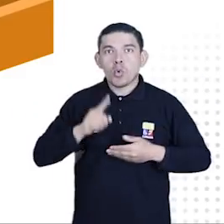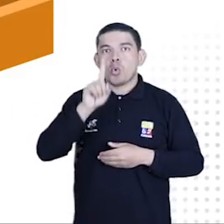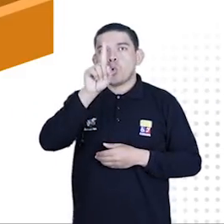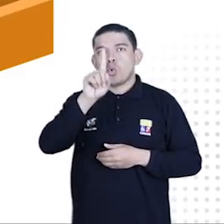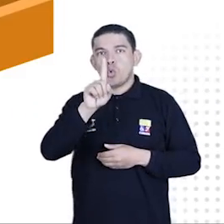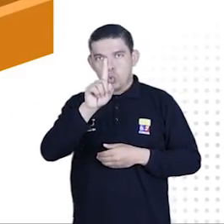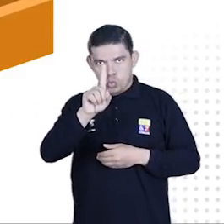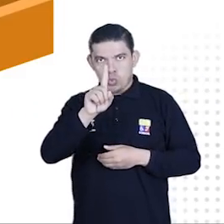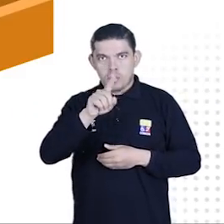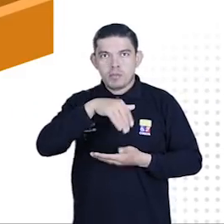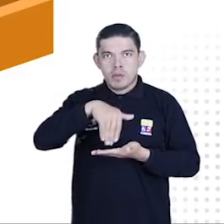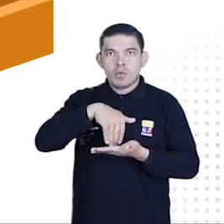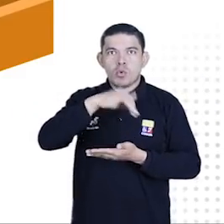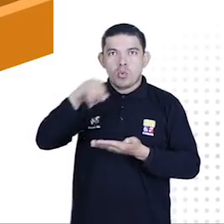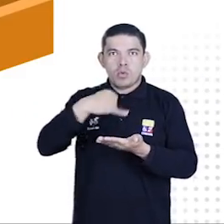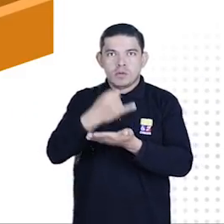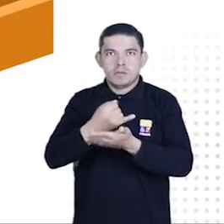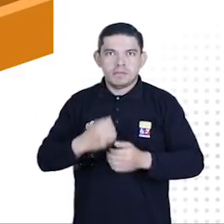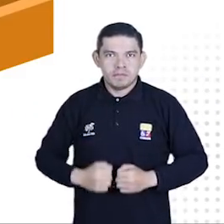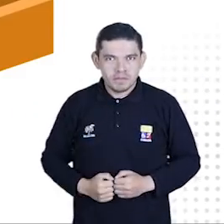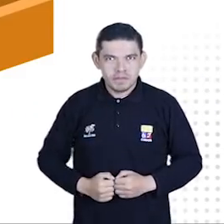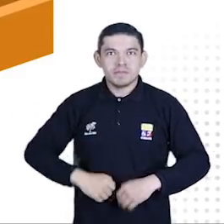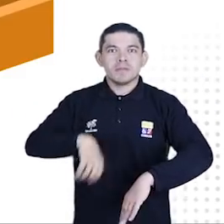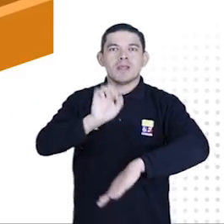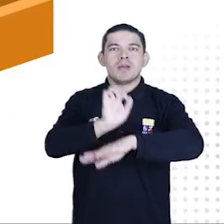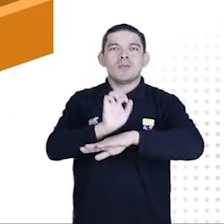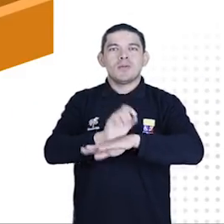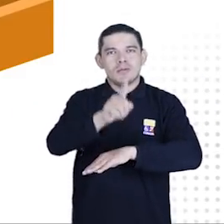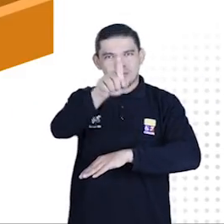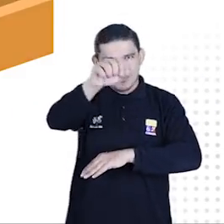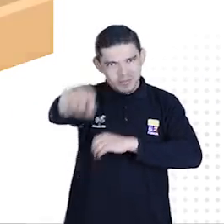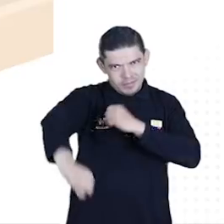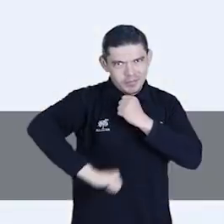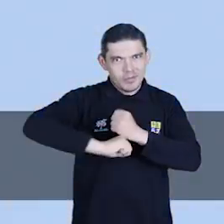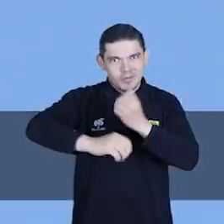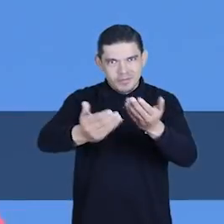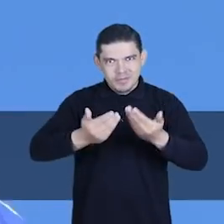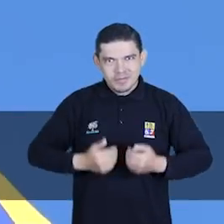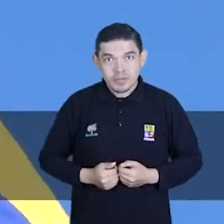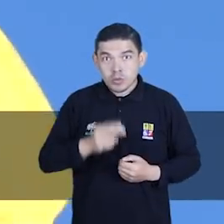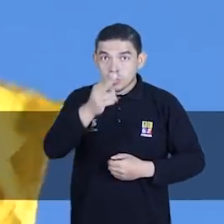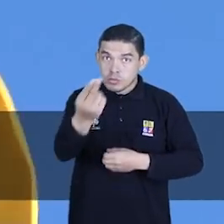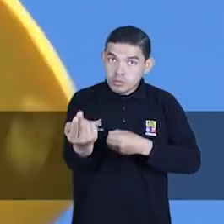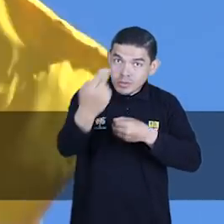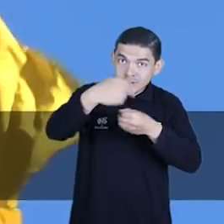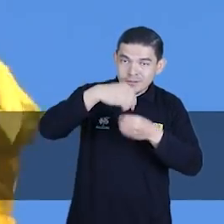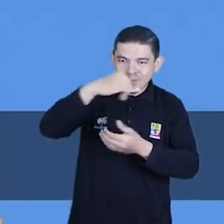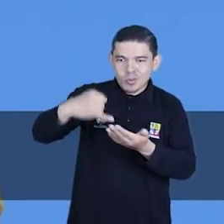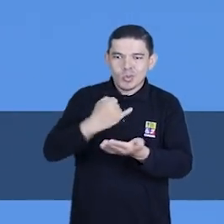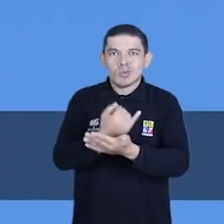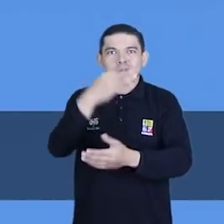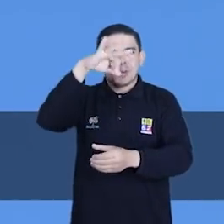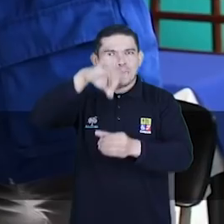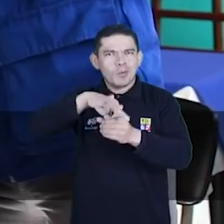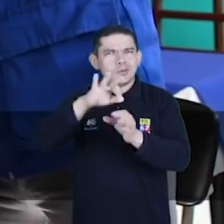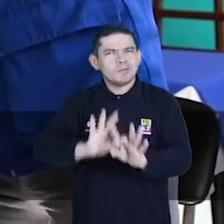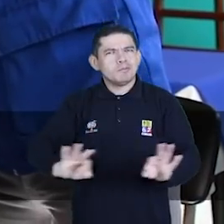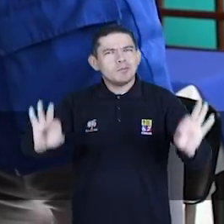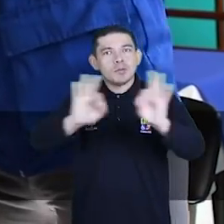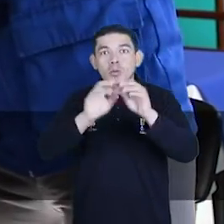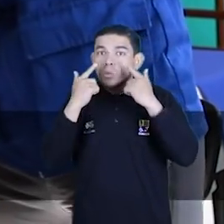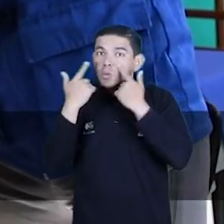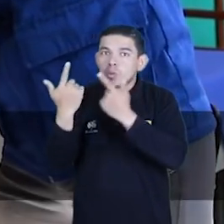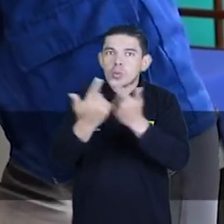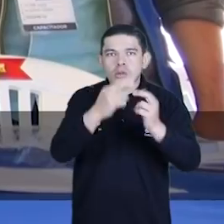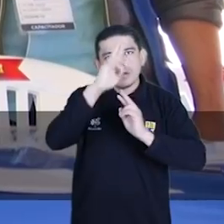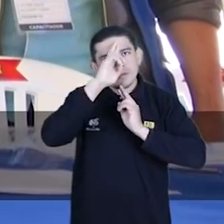gel antibacterial y un visor para uno de los integrantes de las juntas. Ecuador cuenta contigo porque